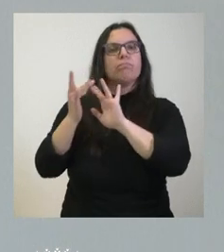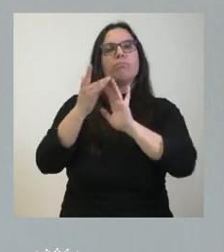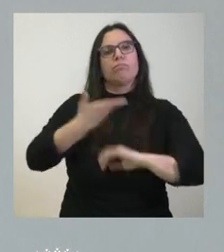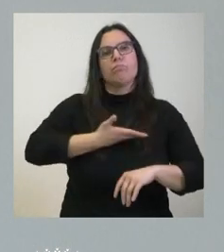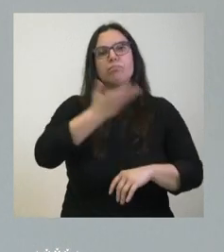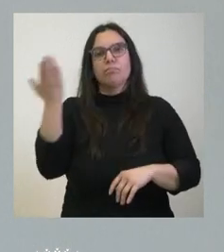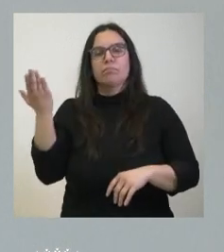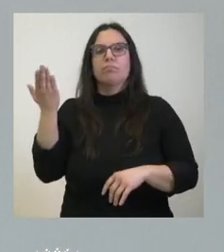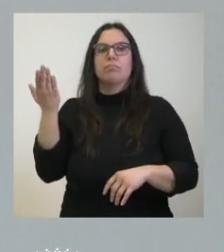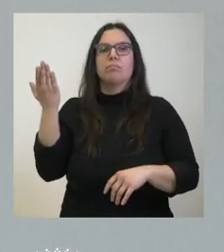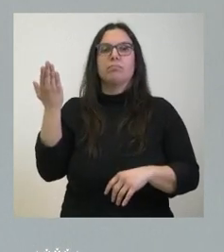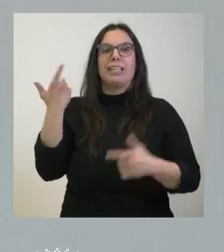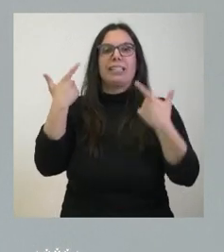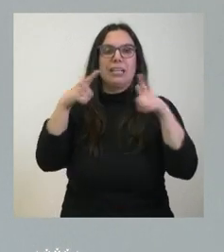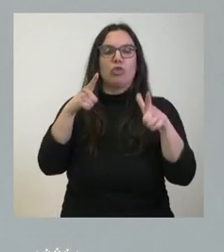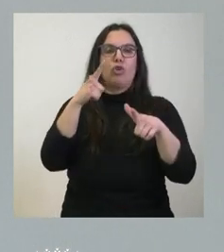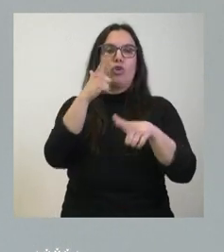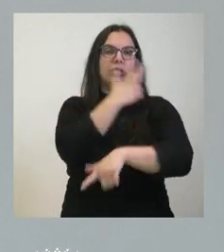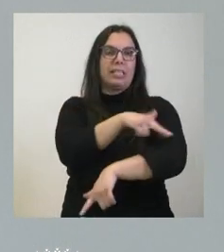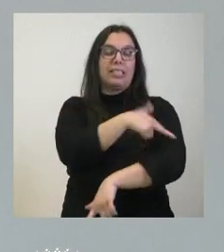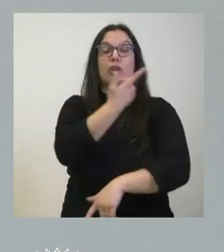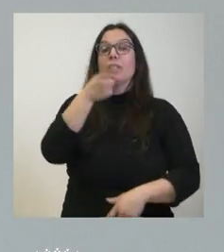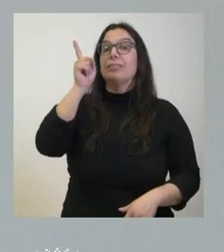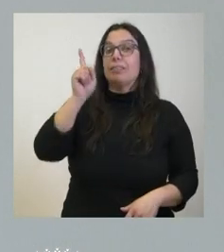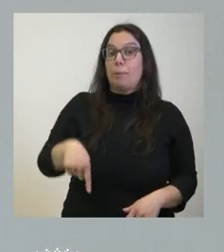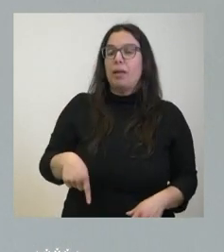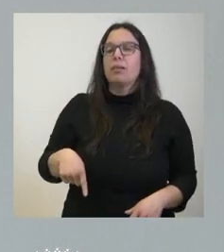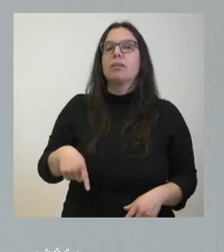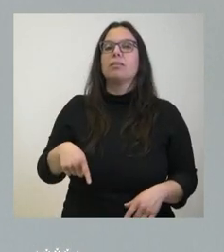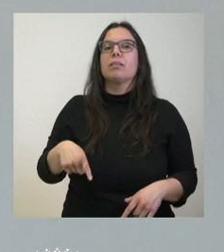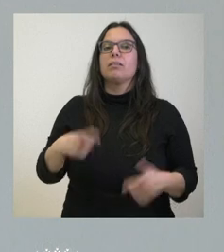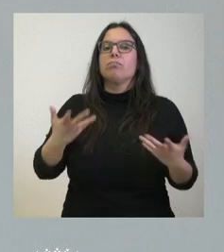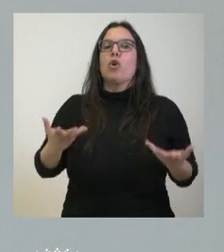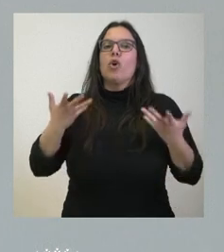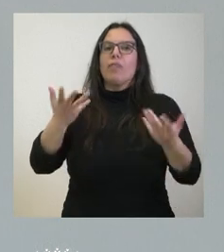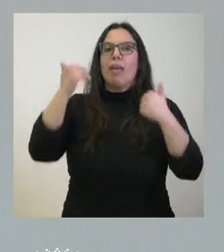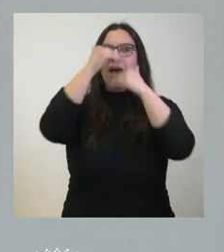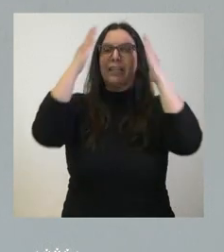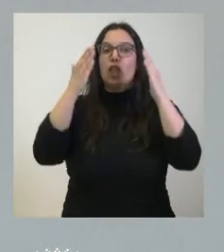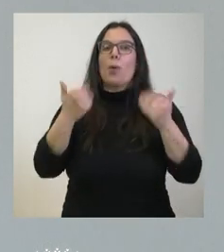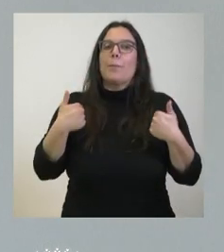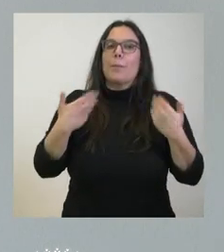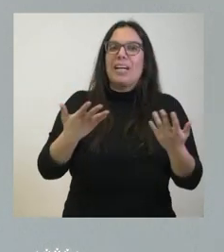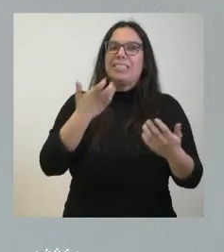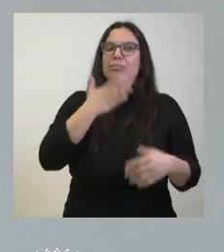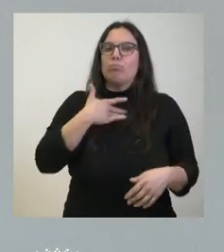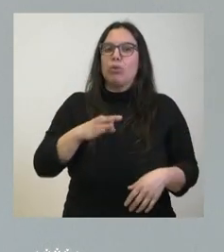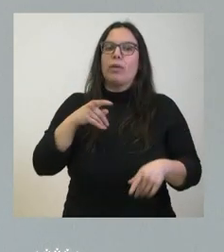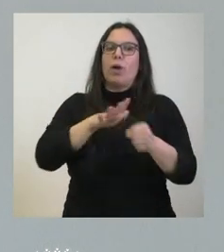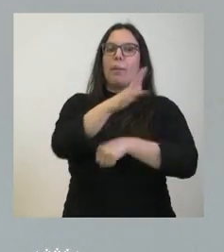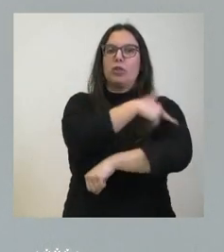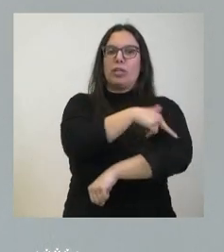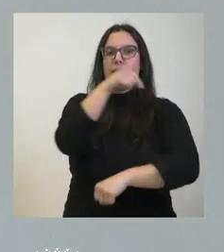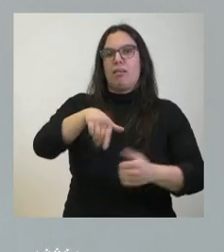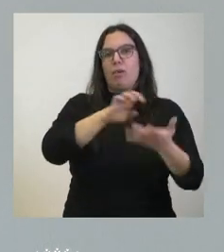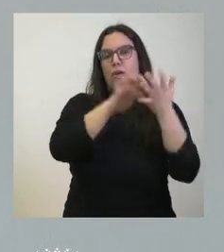del sector sanitario pero también con prestar una mayor atención si cabe al ámbito de la sanidad en nuestra comunidad